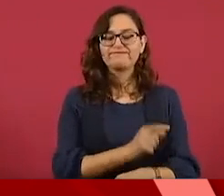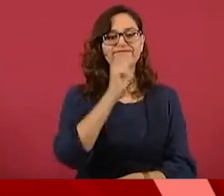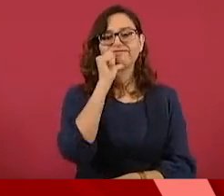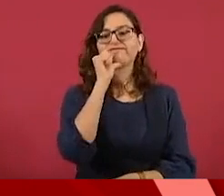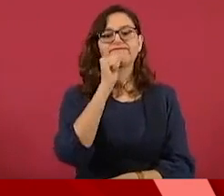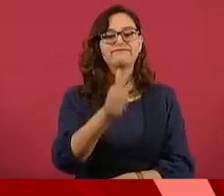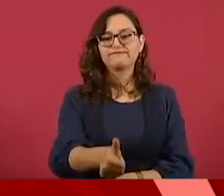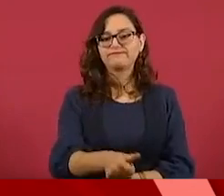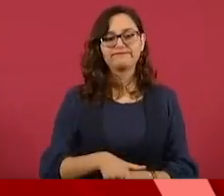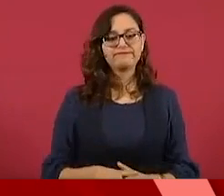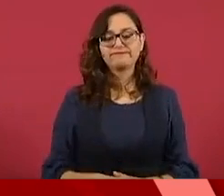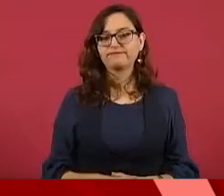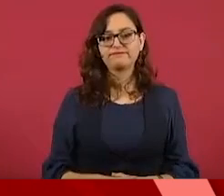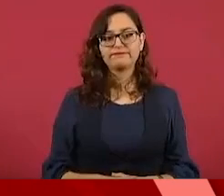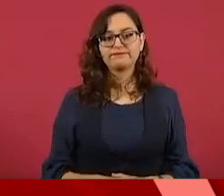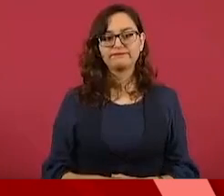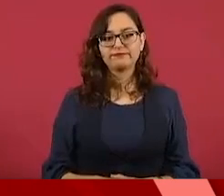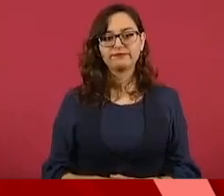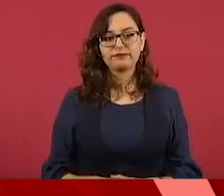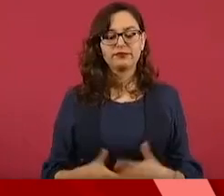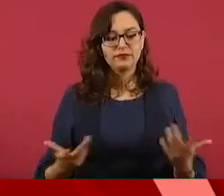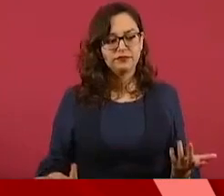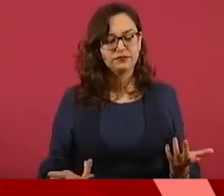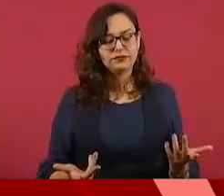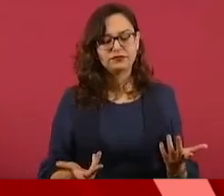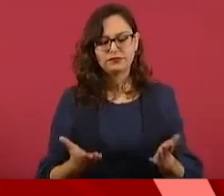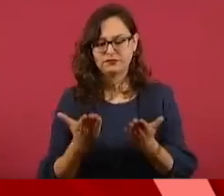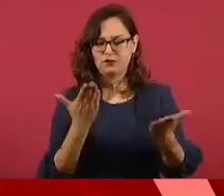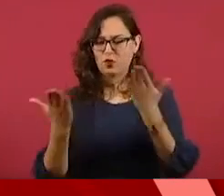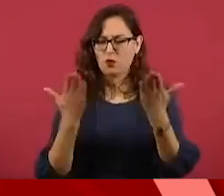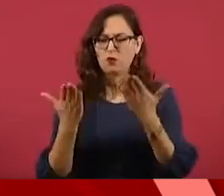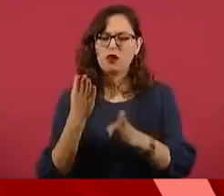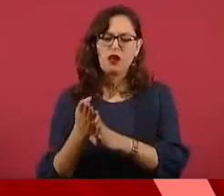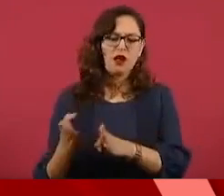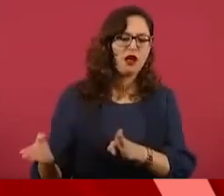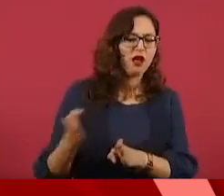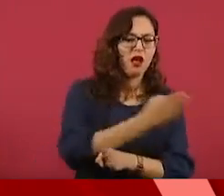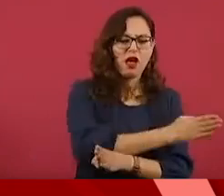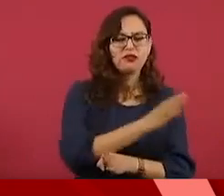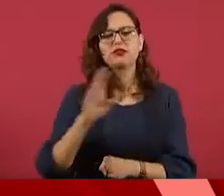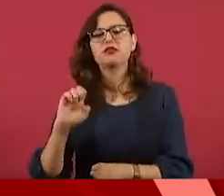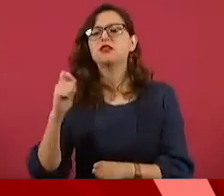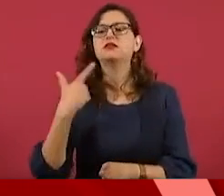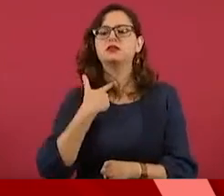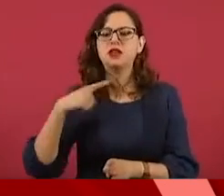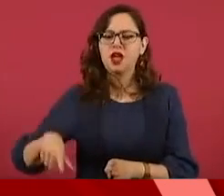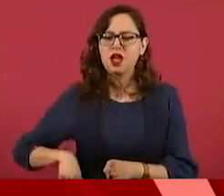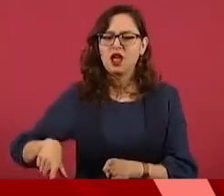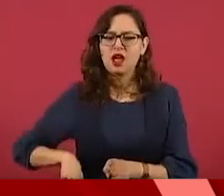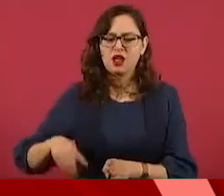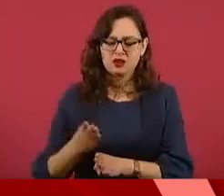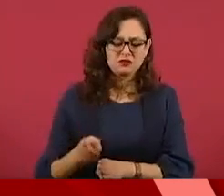porque no han actuado igual en otros casos. No